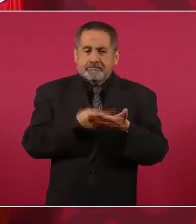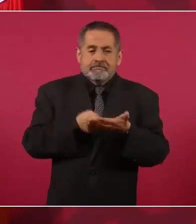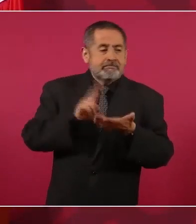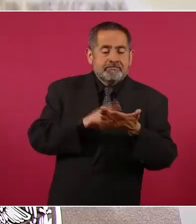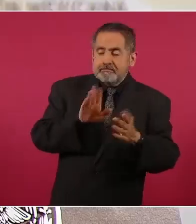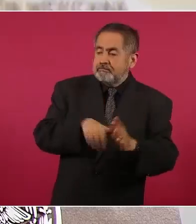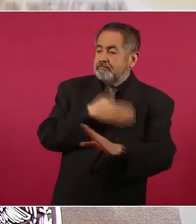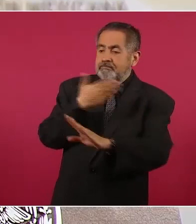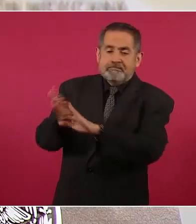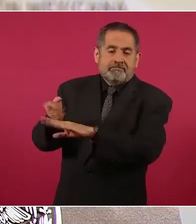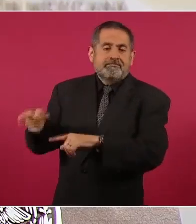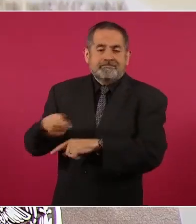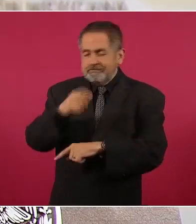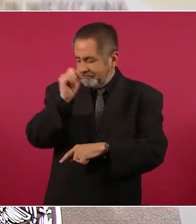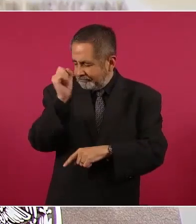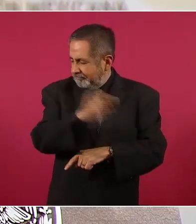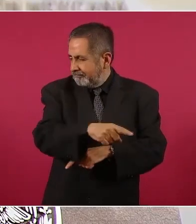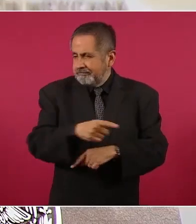reunión.